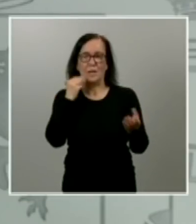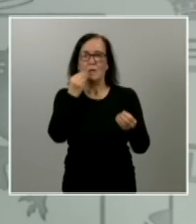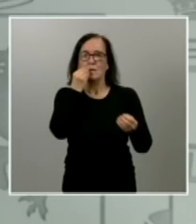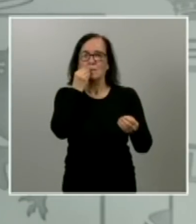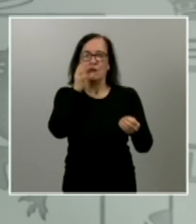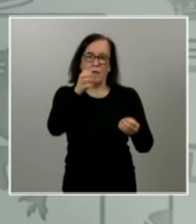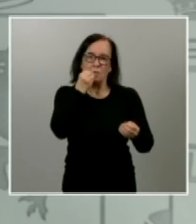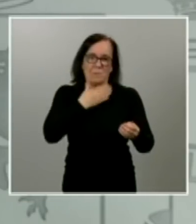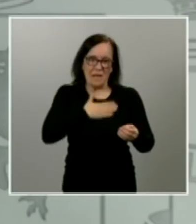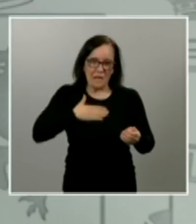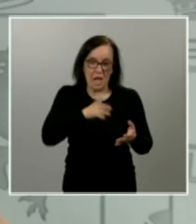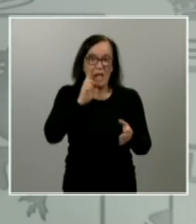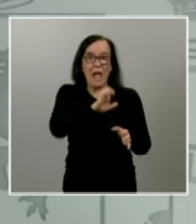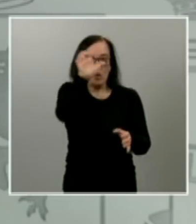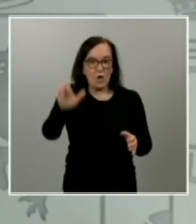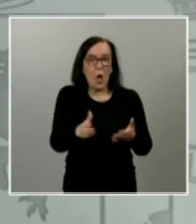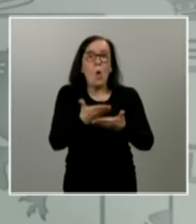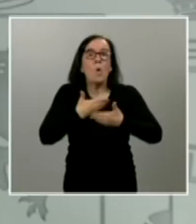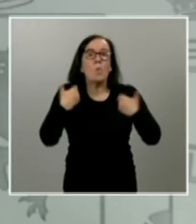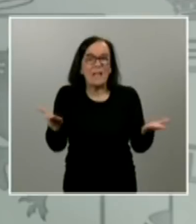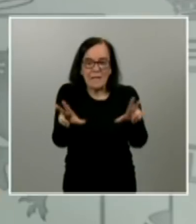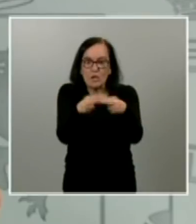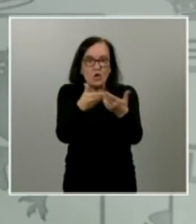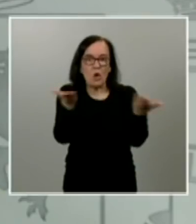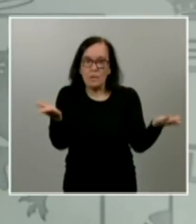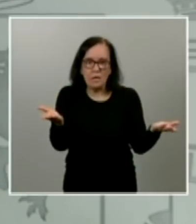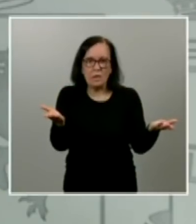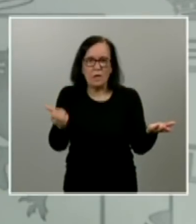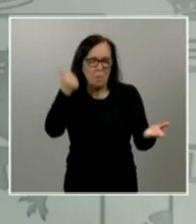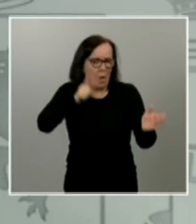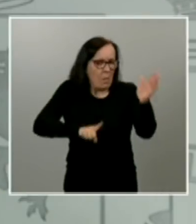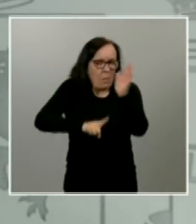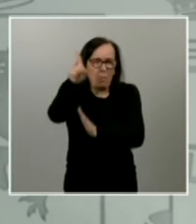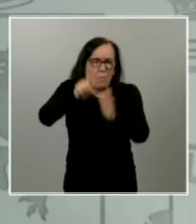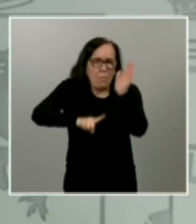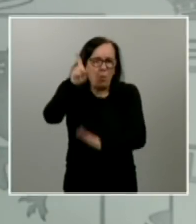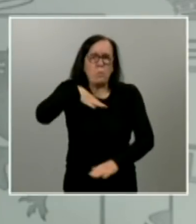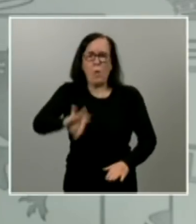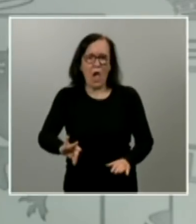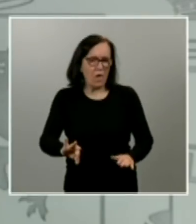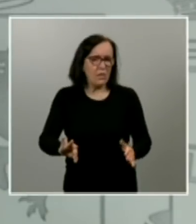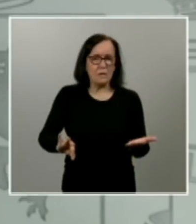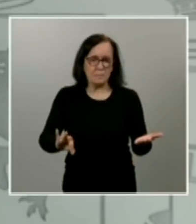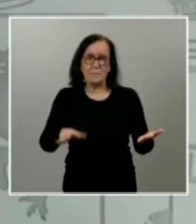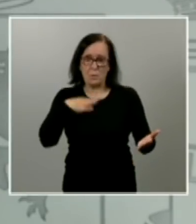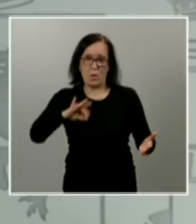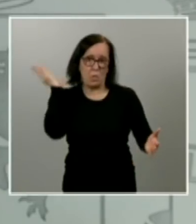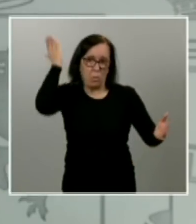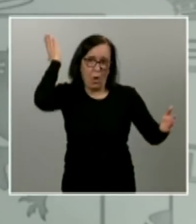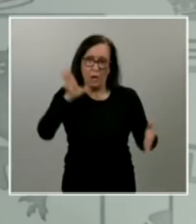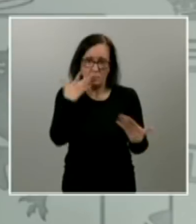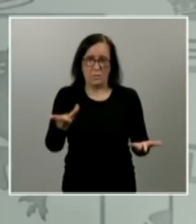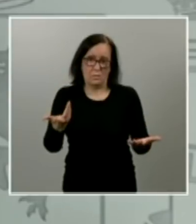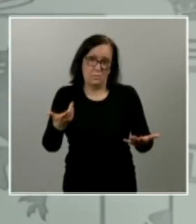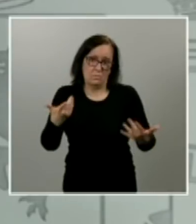representar en Europa sino que cualquier sociedad por muy desarrollada que sea puede ser objeto y sufrir y víctima en consecuencia